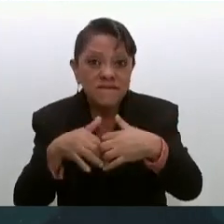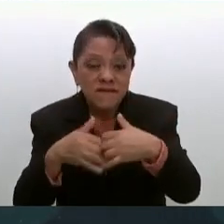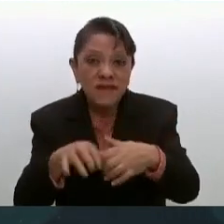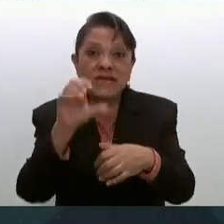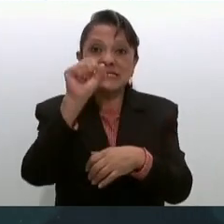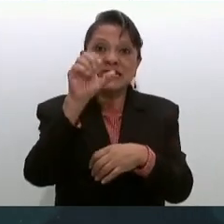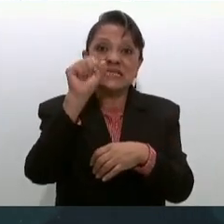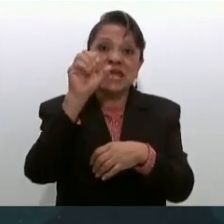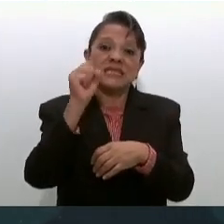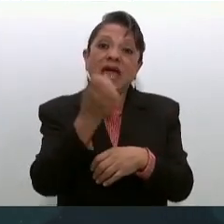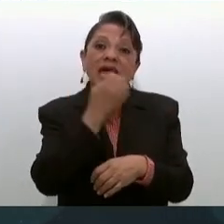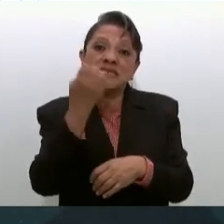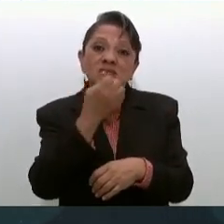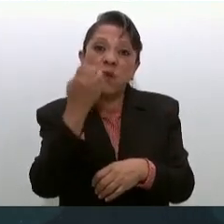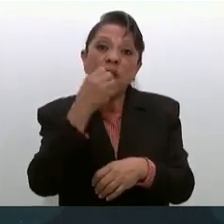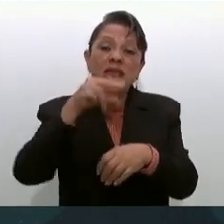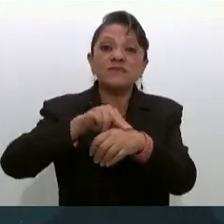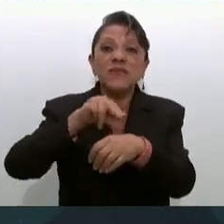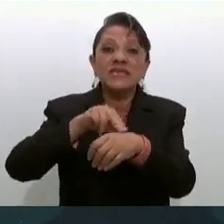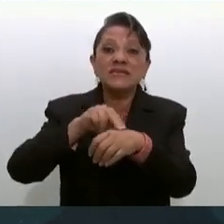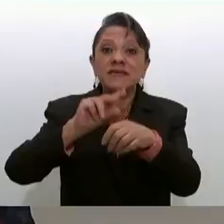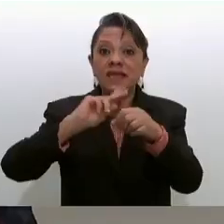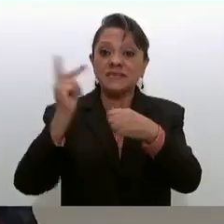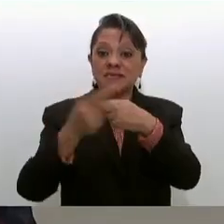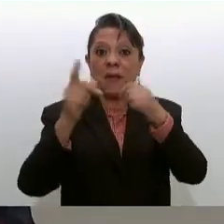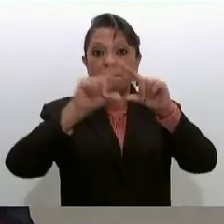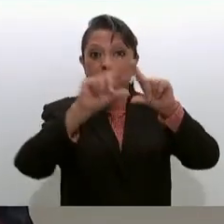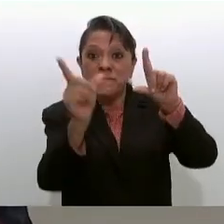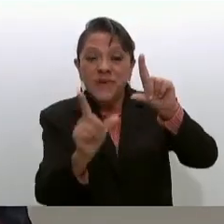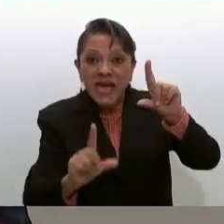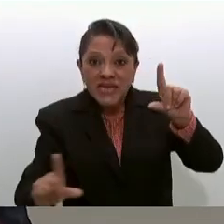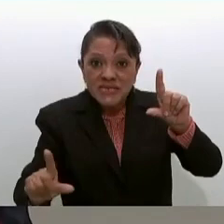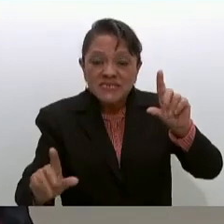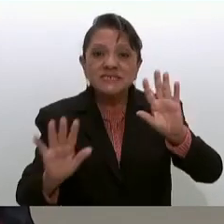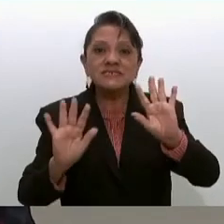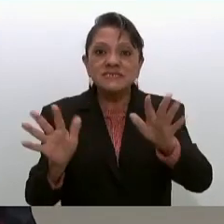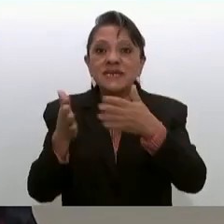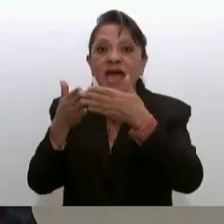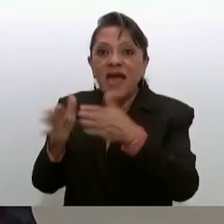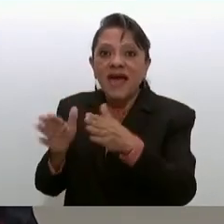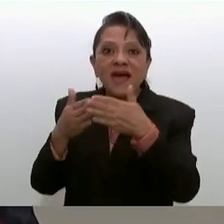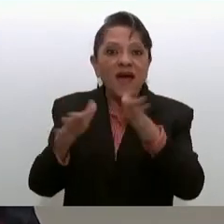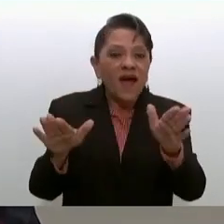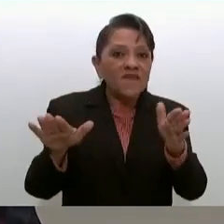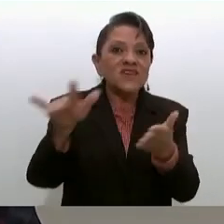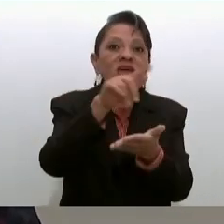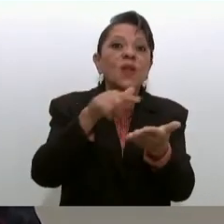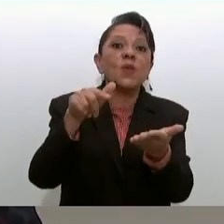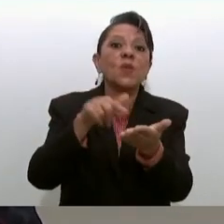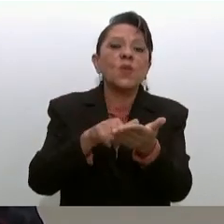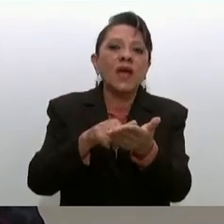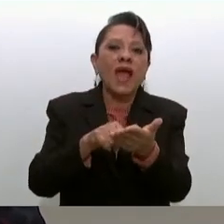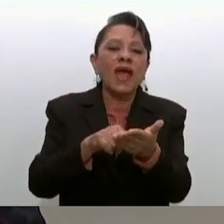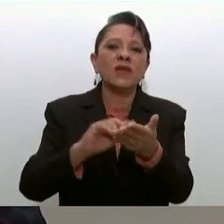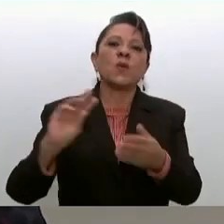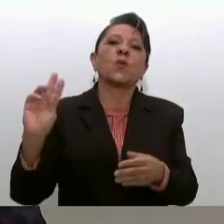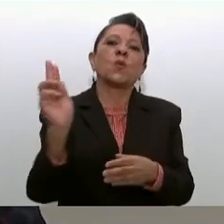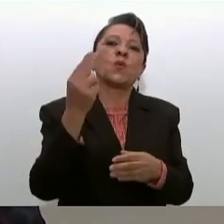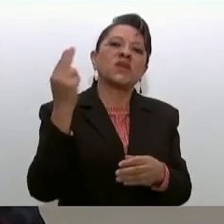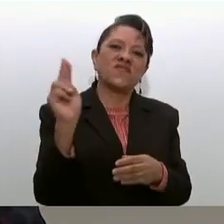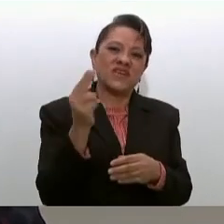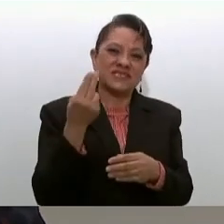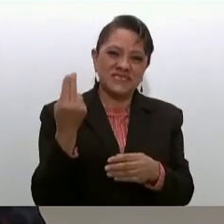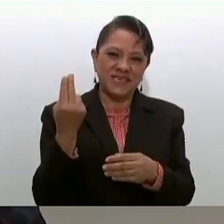de medicina en todo el país y se están abriendo espacios en las universidades